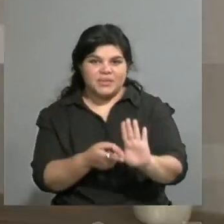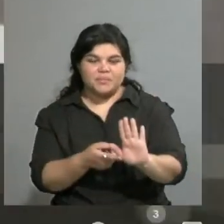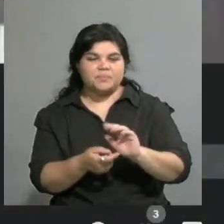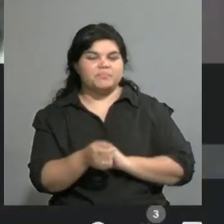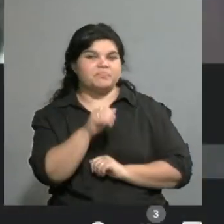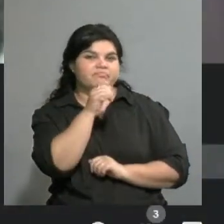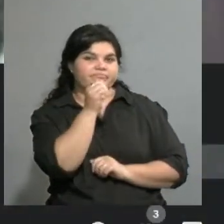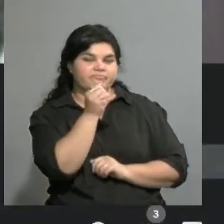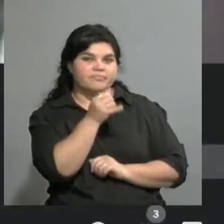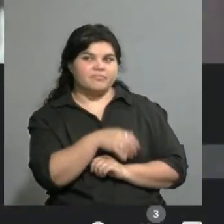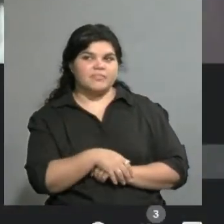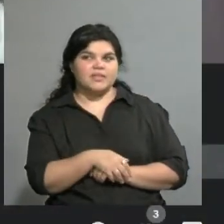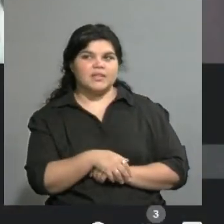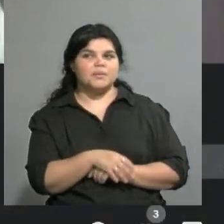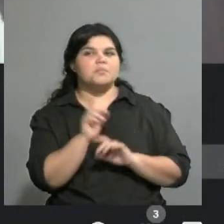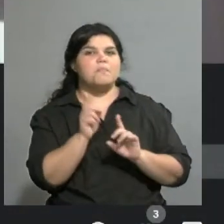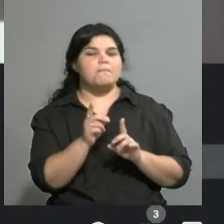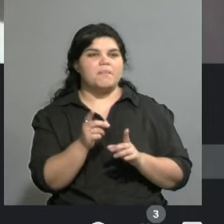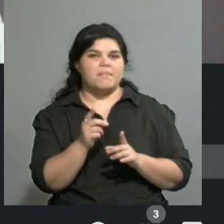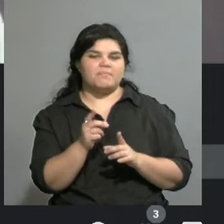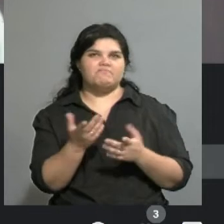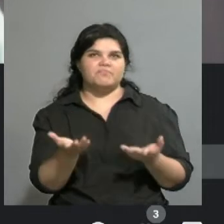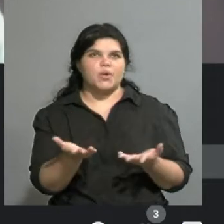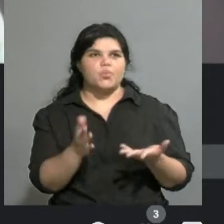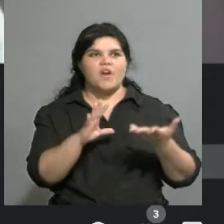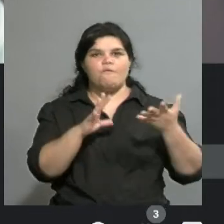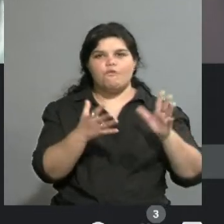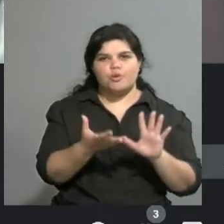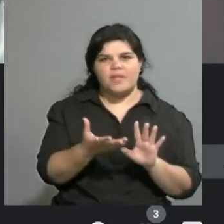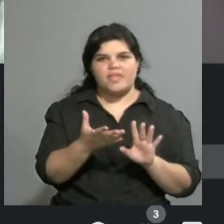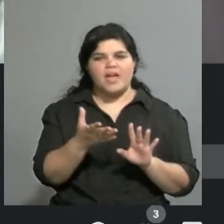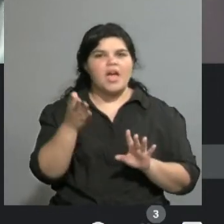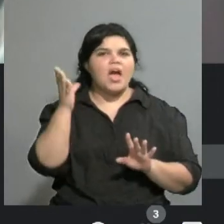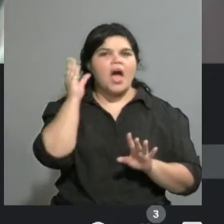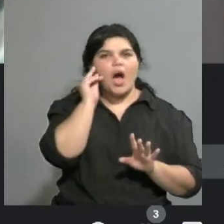es básicamente un diálogo entre lo audiovisual y lo escénico